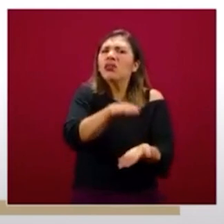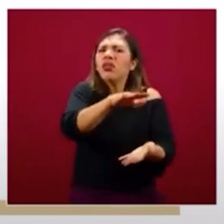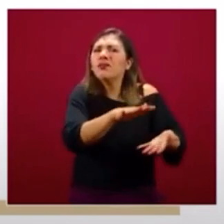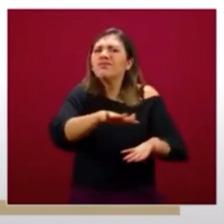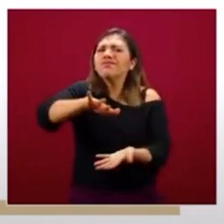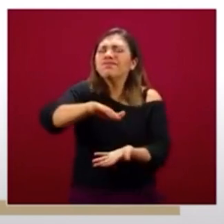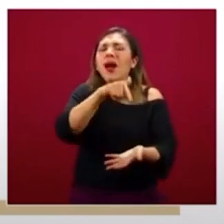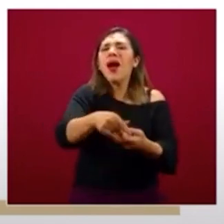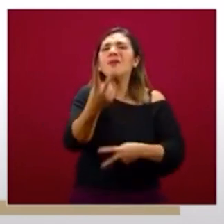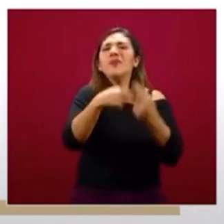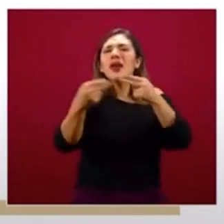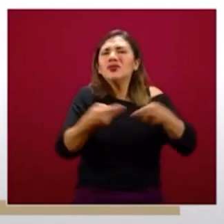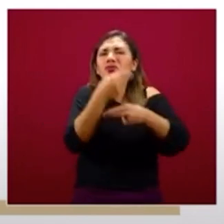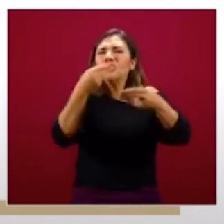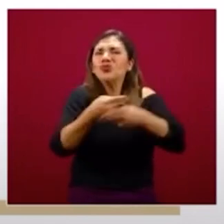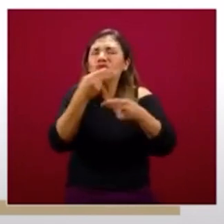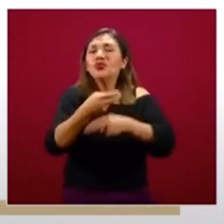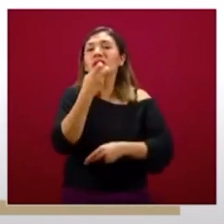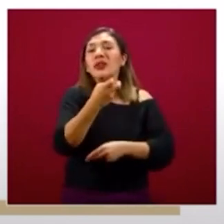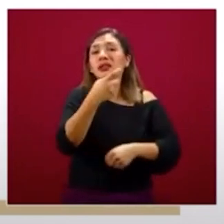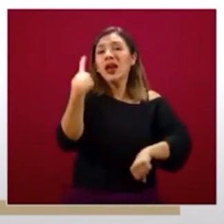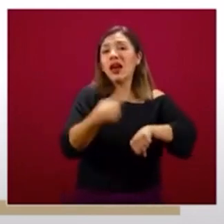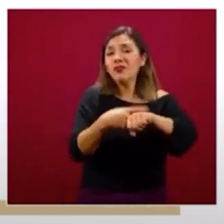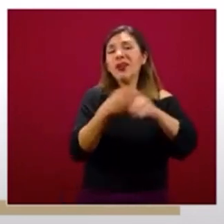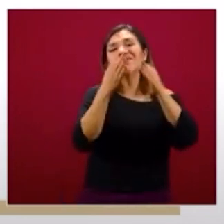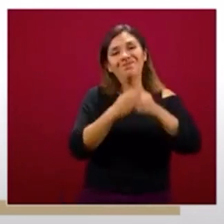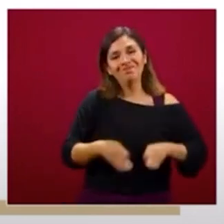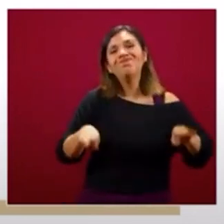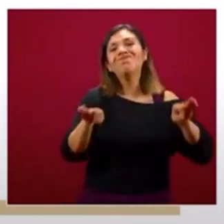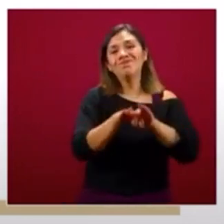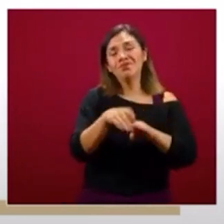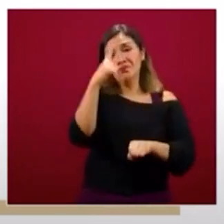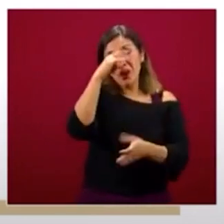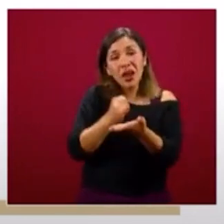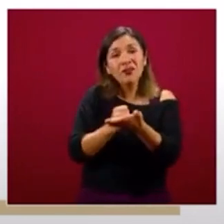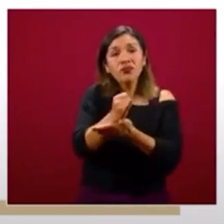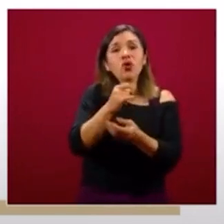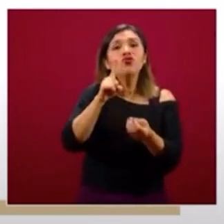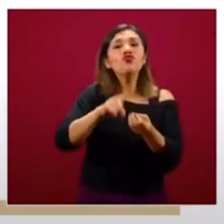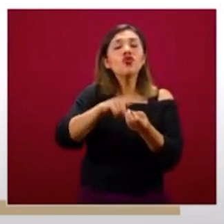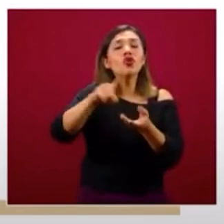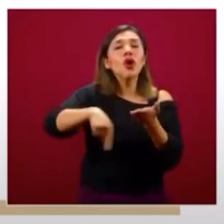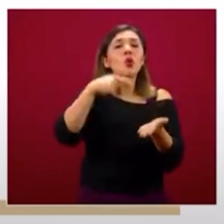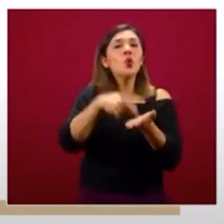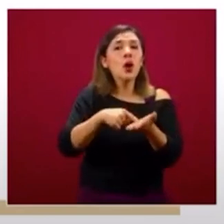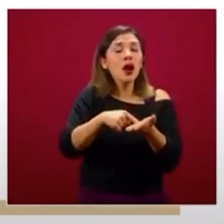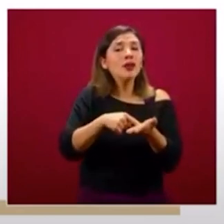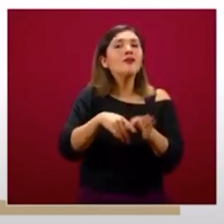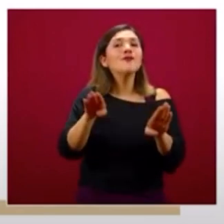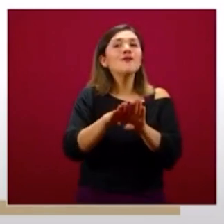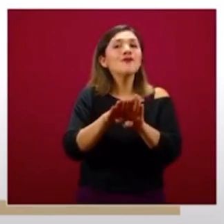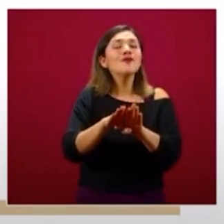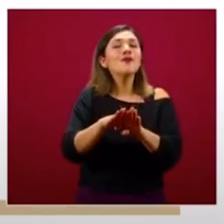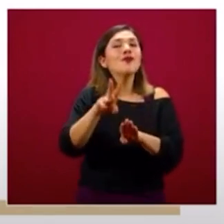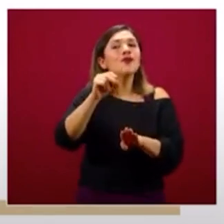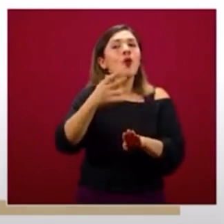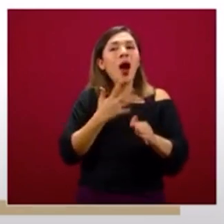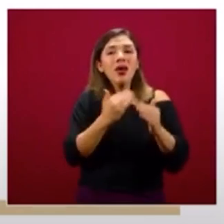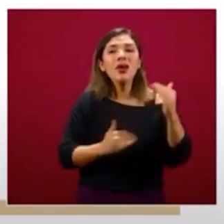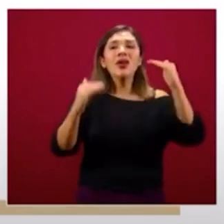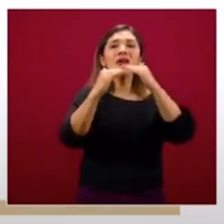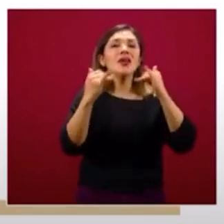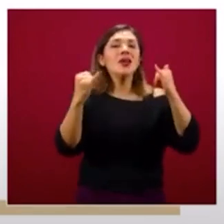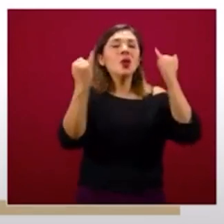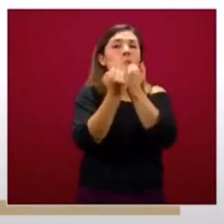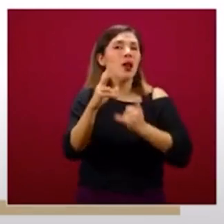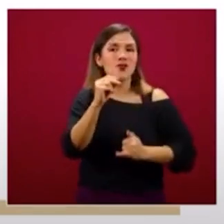acumulan criaderos, y por eso es una enfermedad que tiene un importante determinantes sociales y de una inequidad también muy relevante.